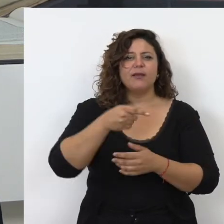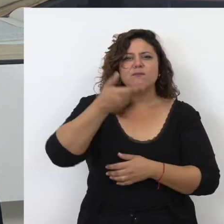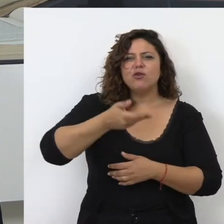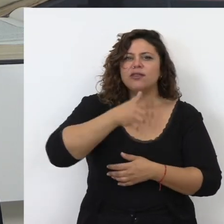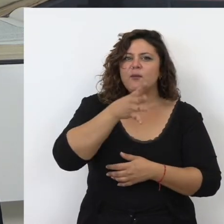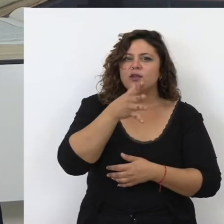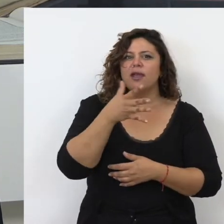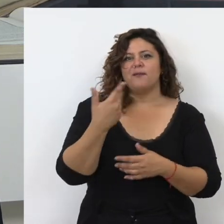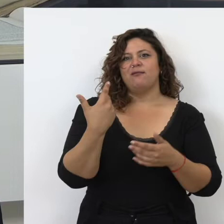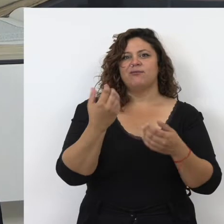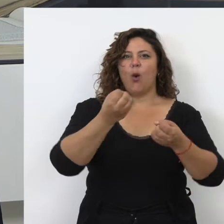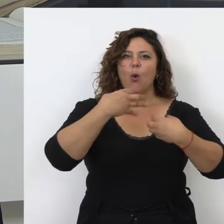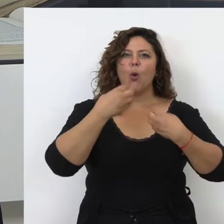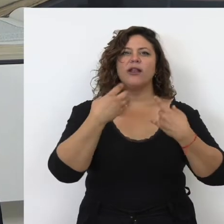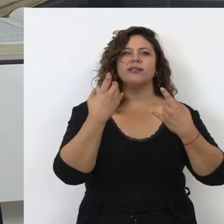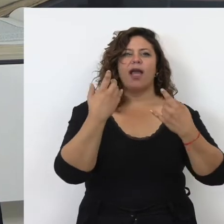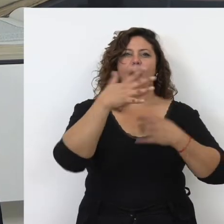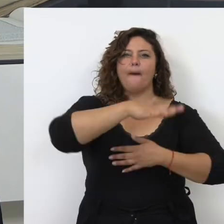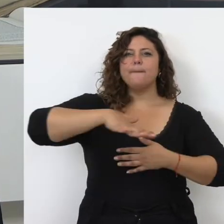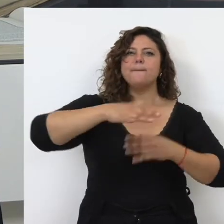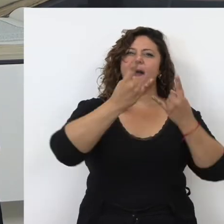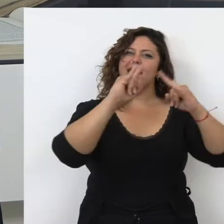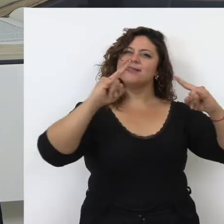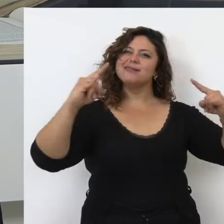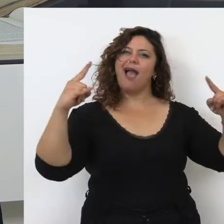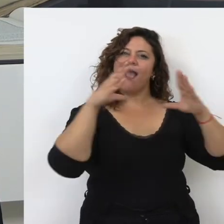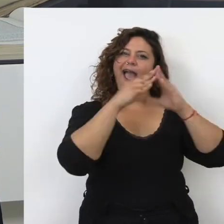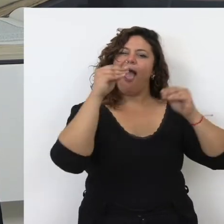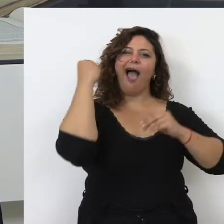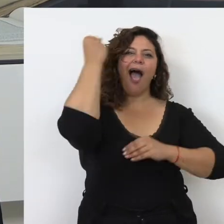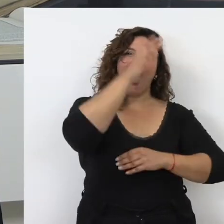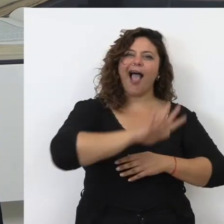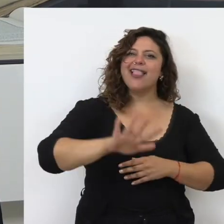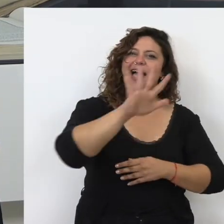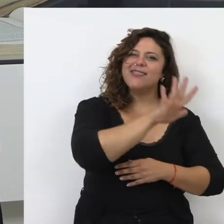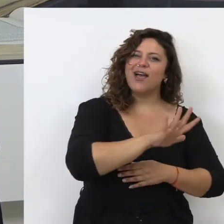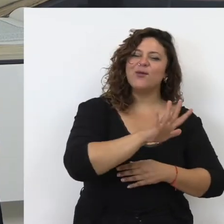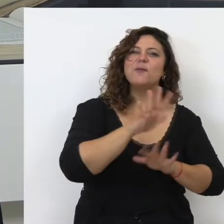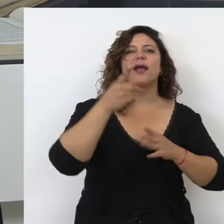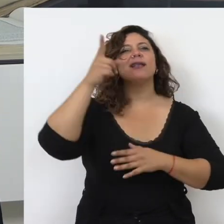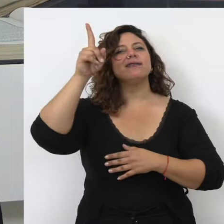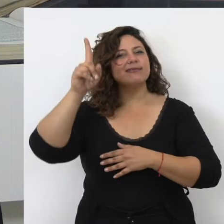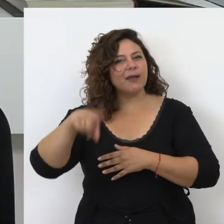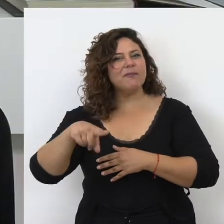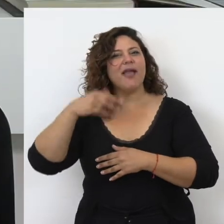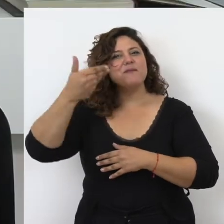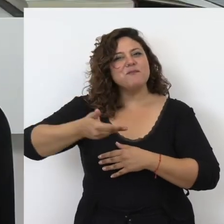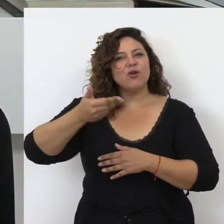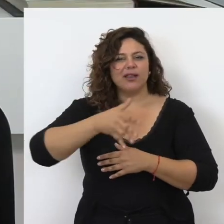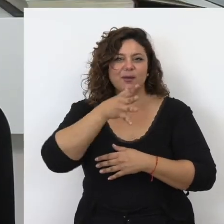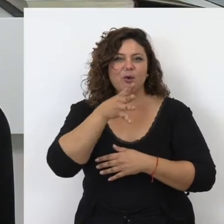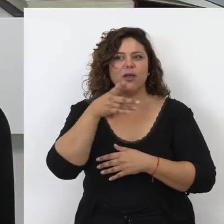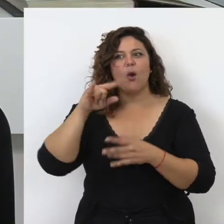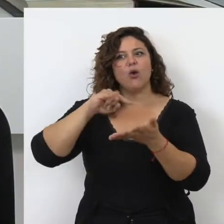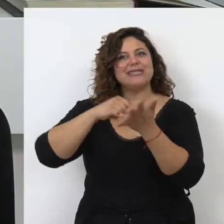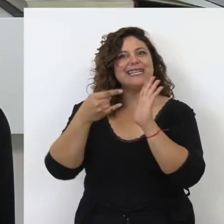recorrido por los paisajes agrícolas y forestales de Al-Andalus, pues también emplea un